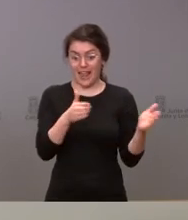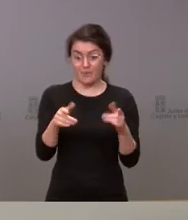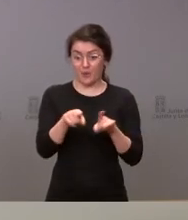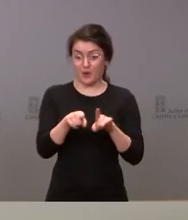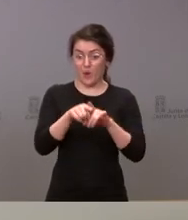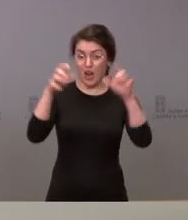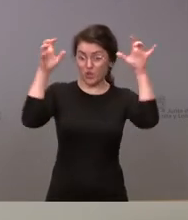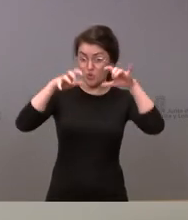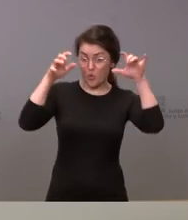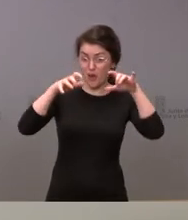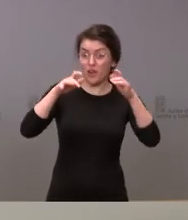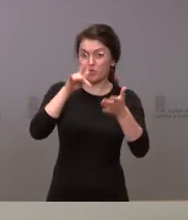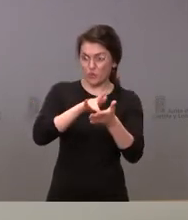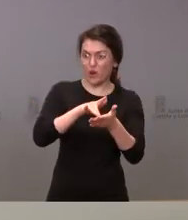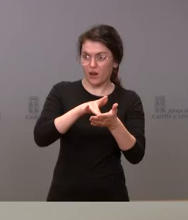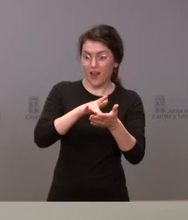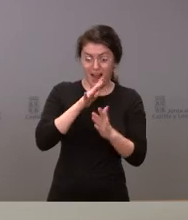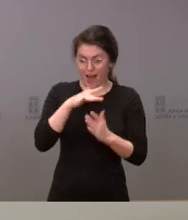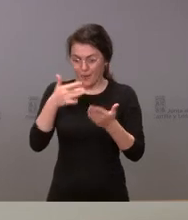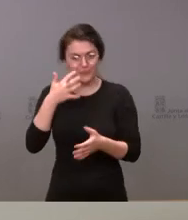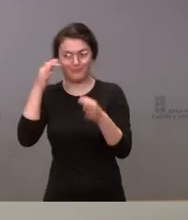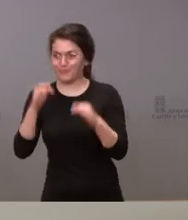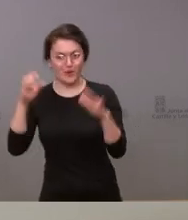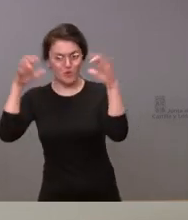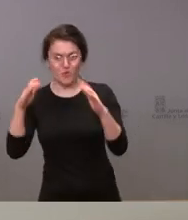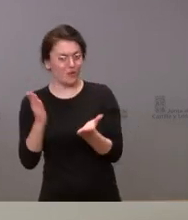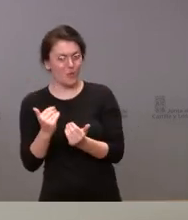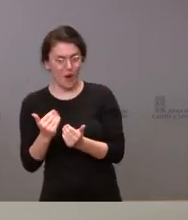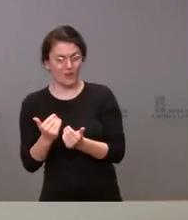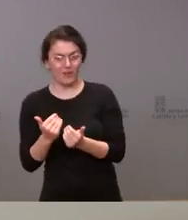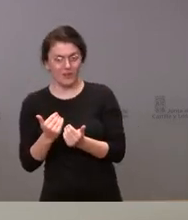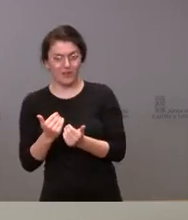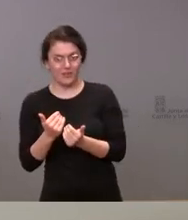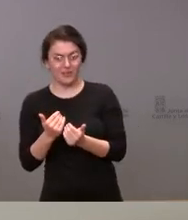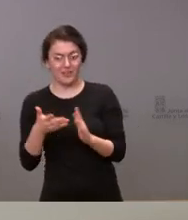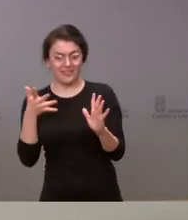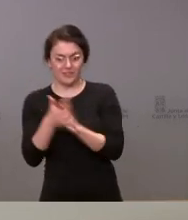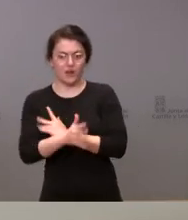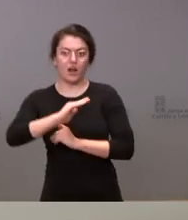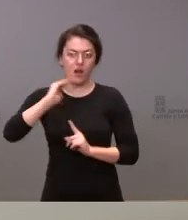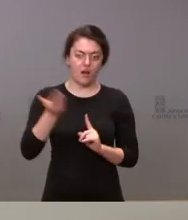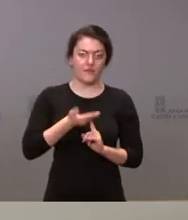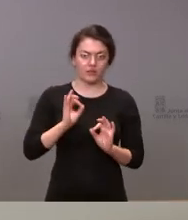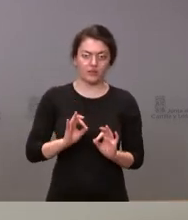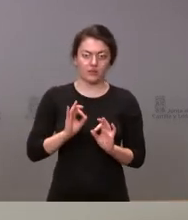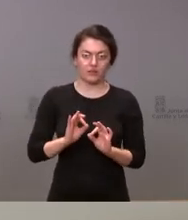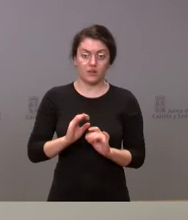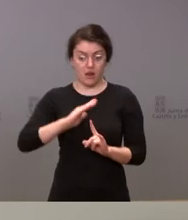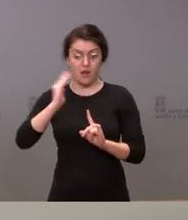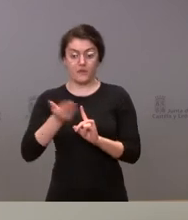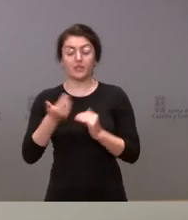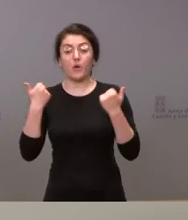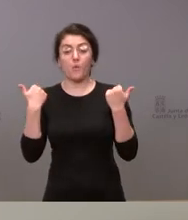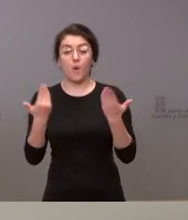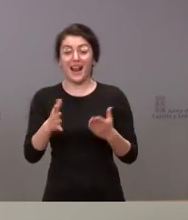solían producirse y no se están produciendo y está teniendo muchos impactos sobre el volumen de los